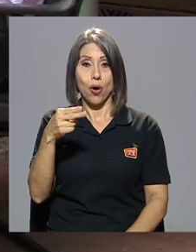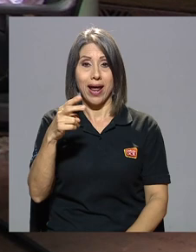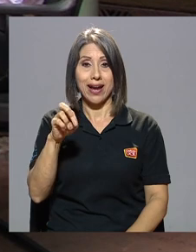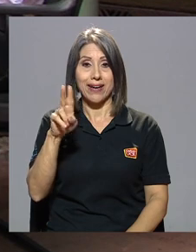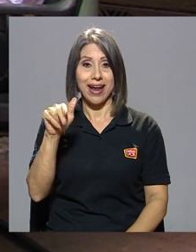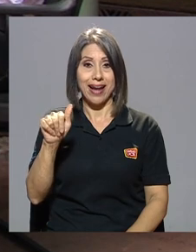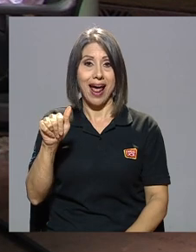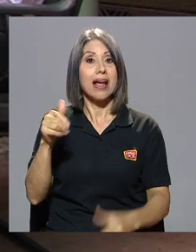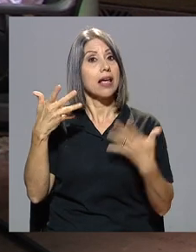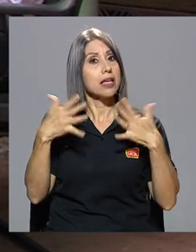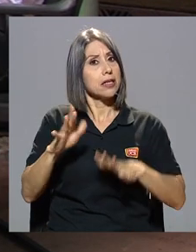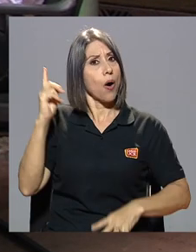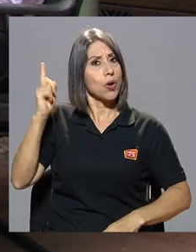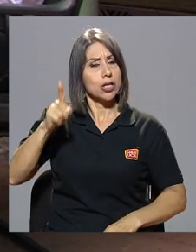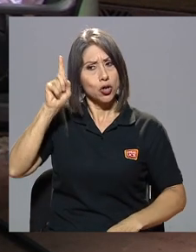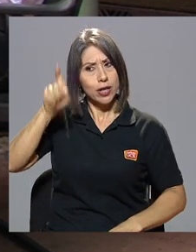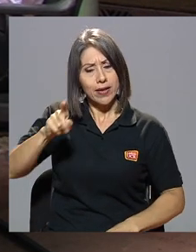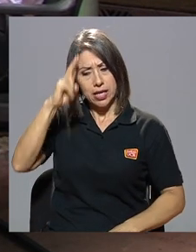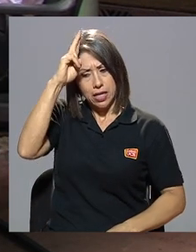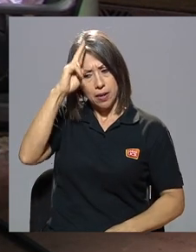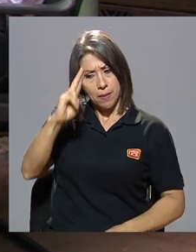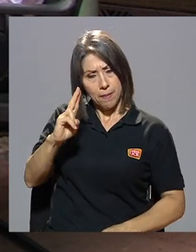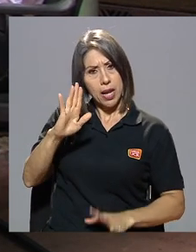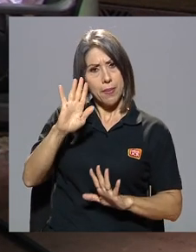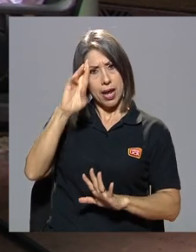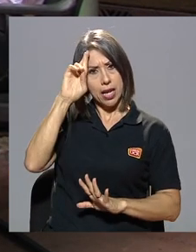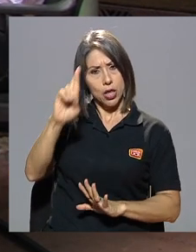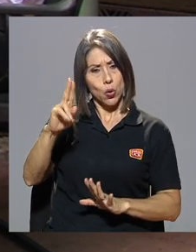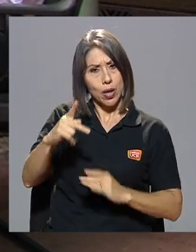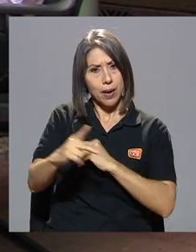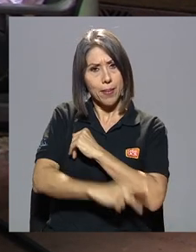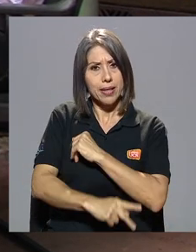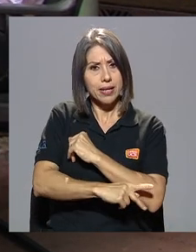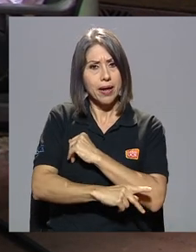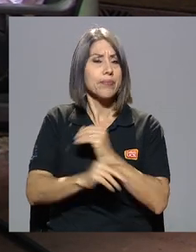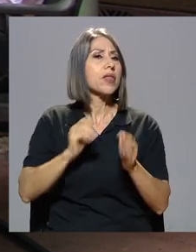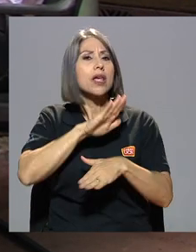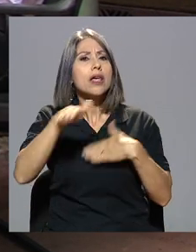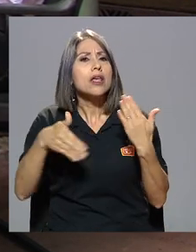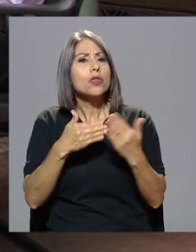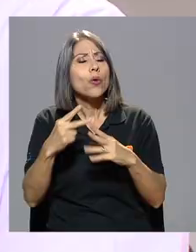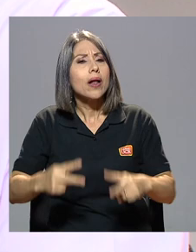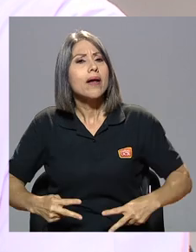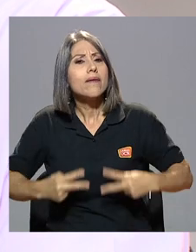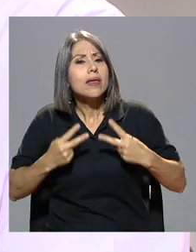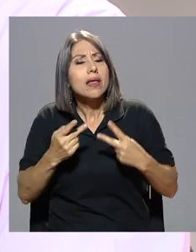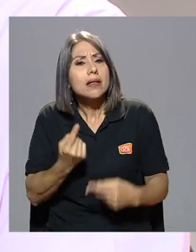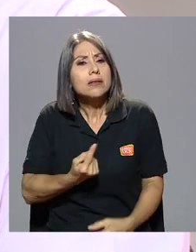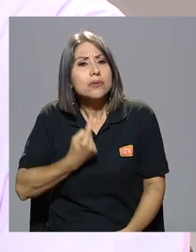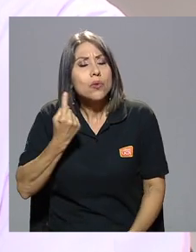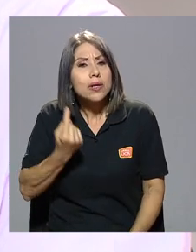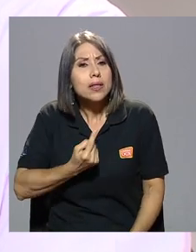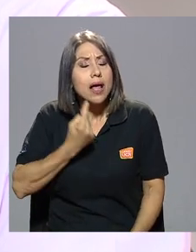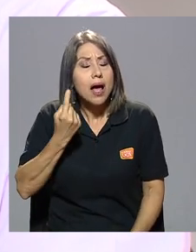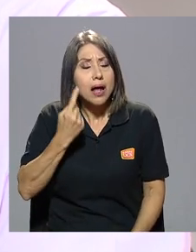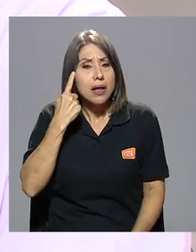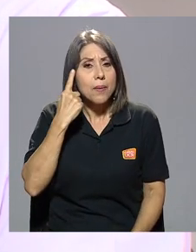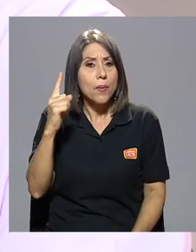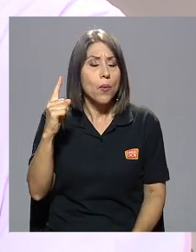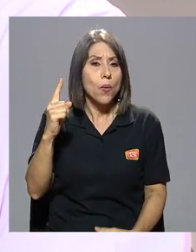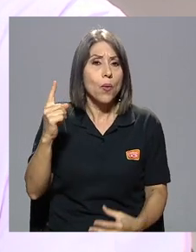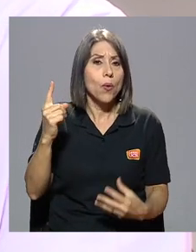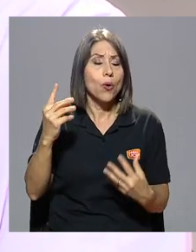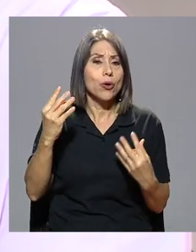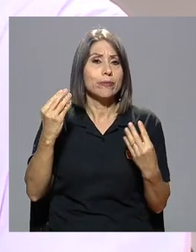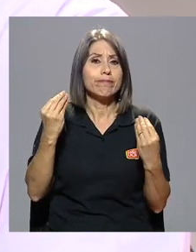obligatoriamente debería ser ya benemérito de la patria don Manuel y toda esa vida tan solitaria por la gran cantidad